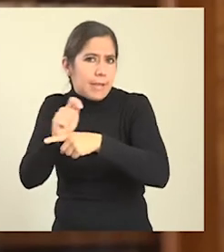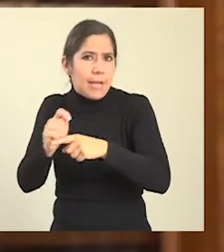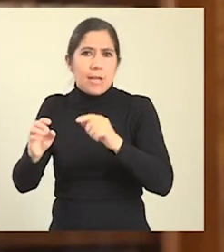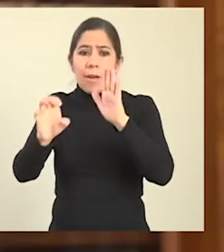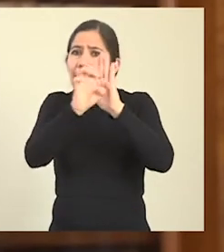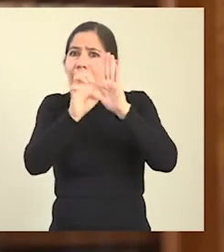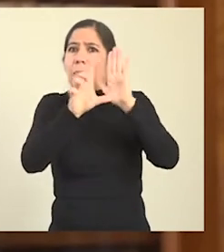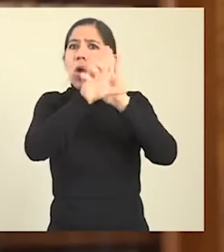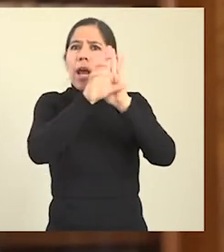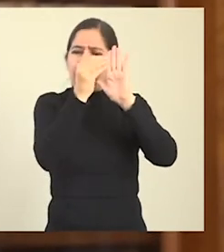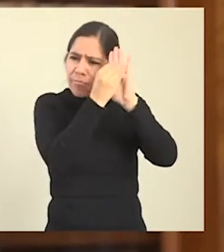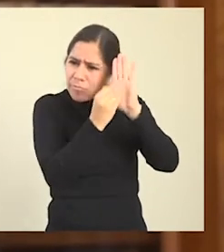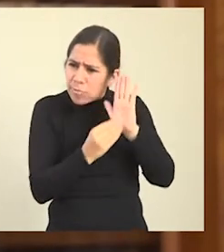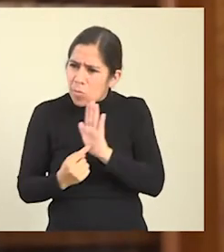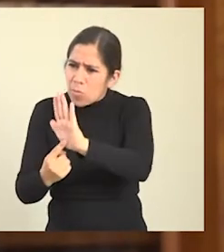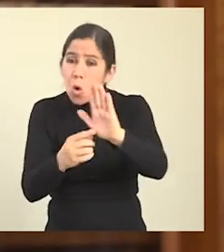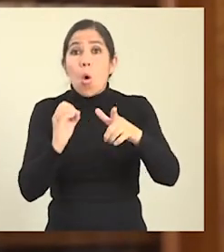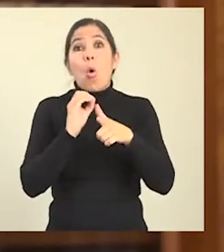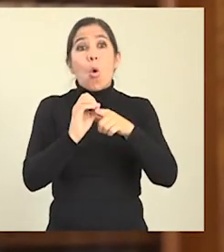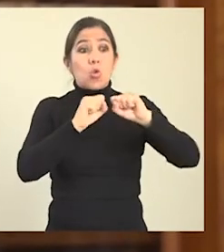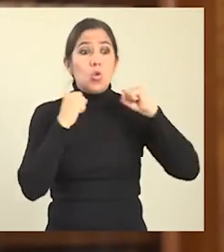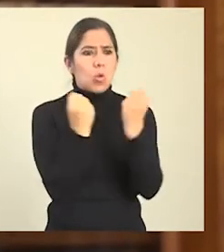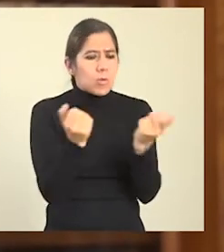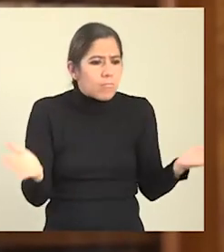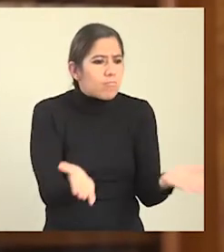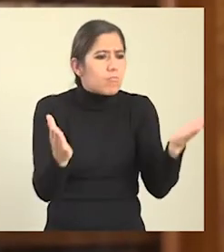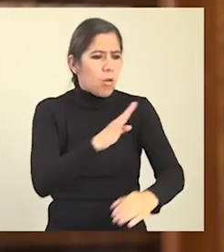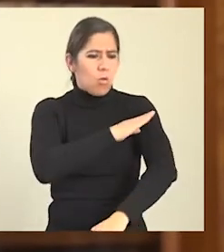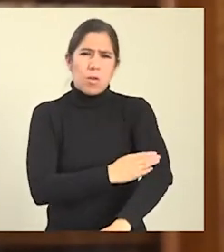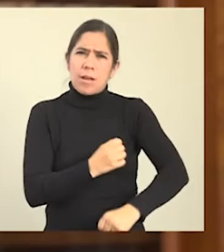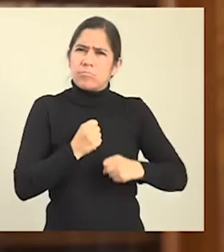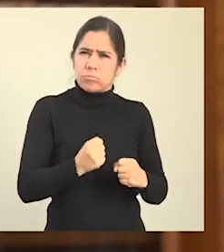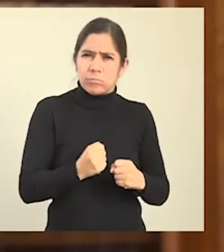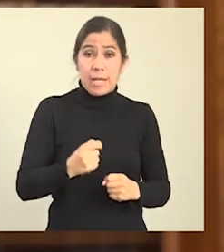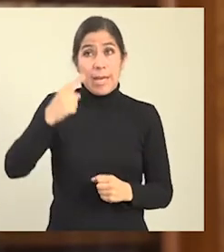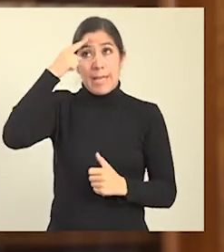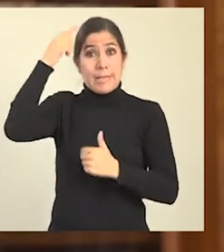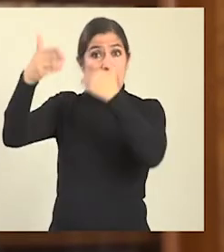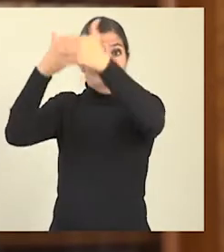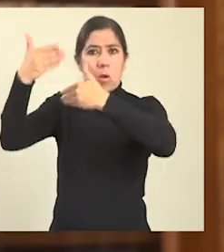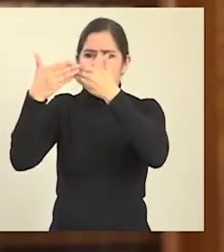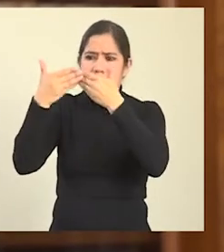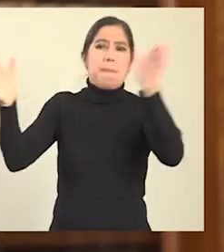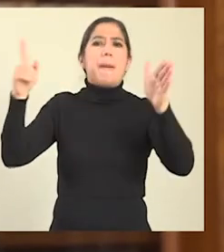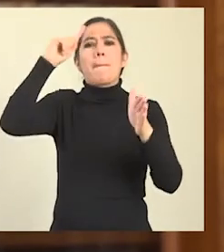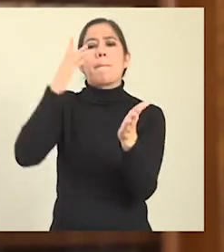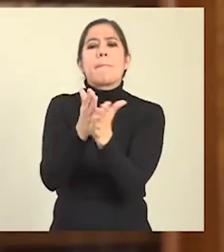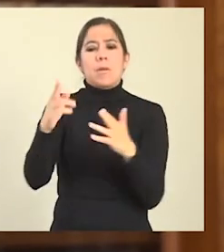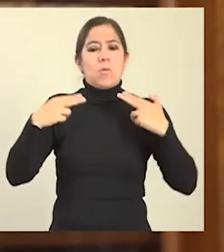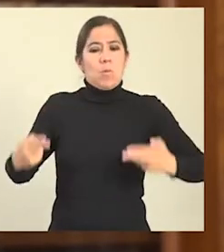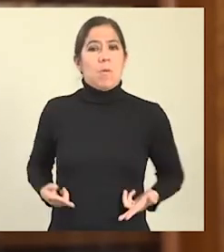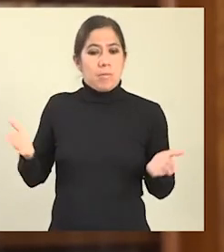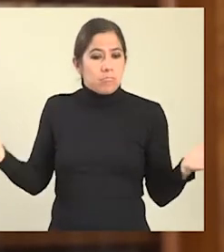de normas modelo o el fortalecimiento de actores locales, públicos y de sociedad civil. Ampliar el uso de tecnologías para promover